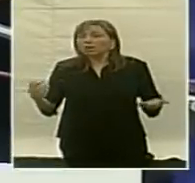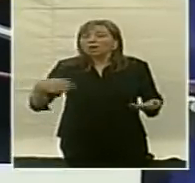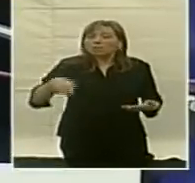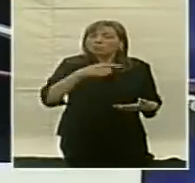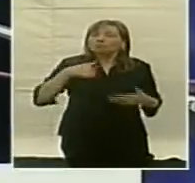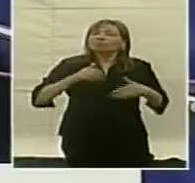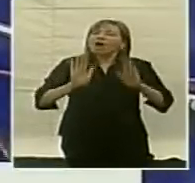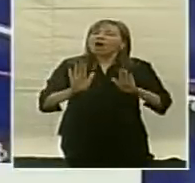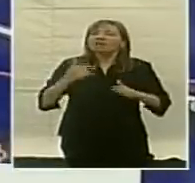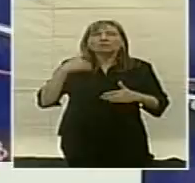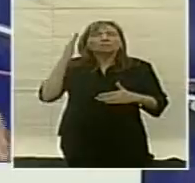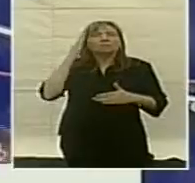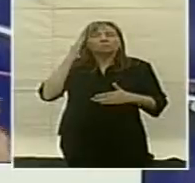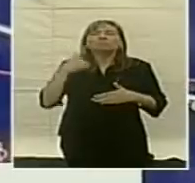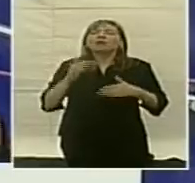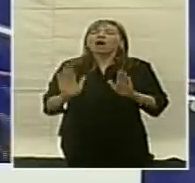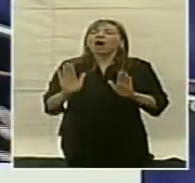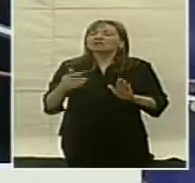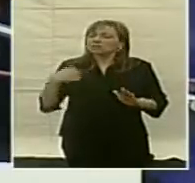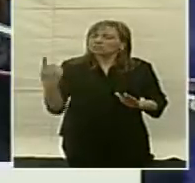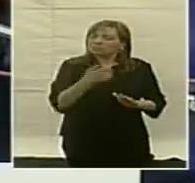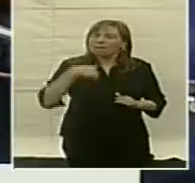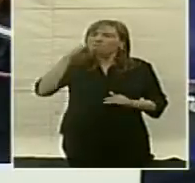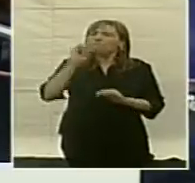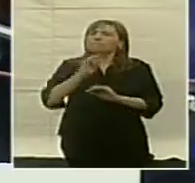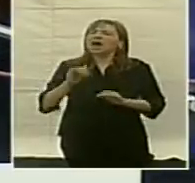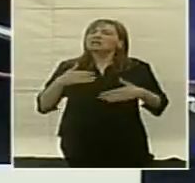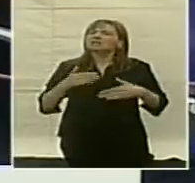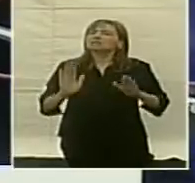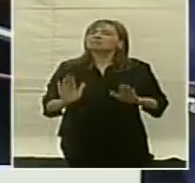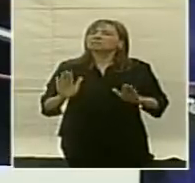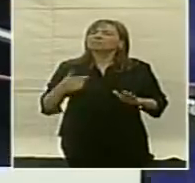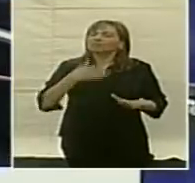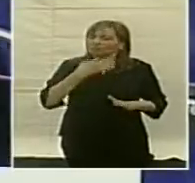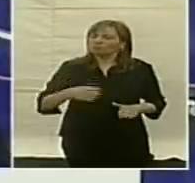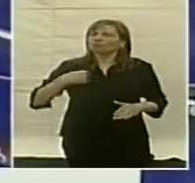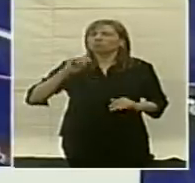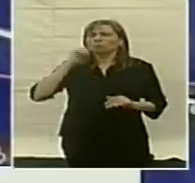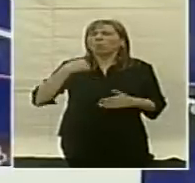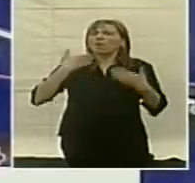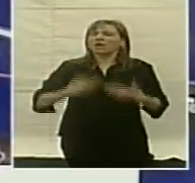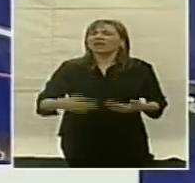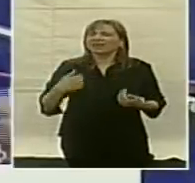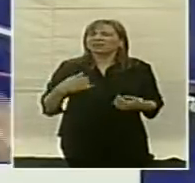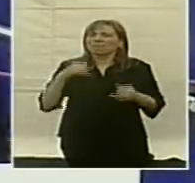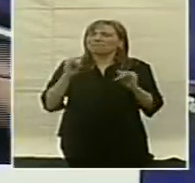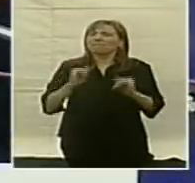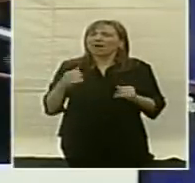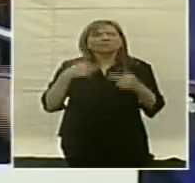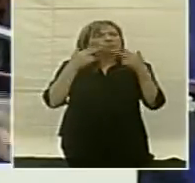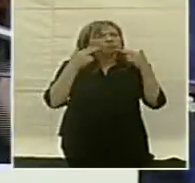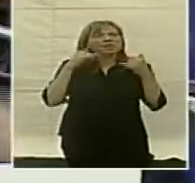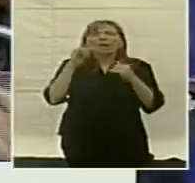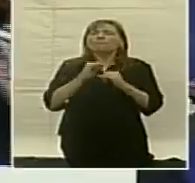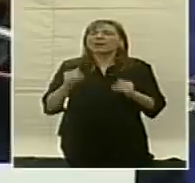idiosincrasia, somos gente de paz, somos buena gente los argentinos, que queremos